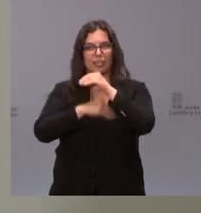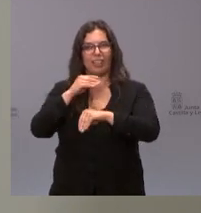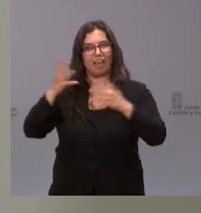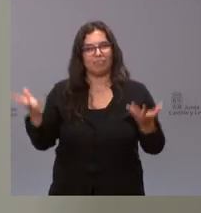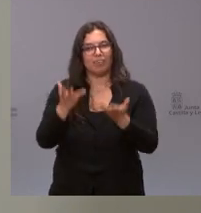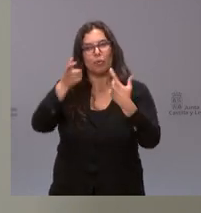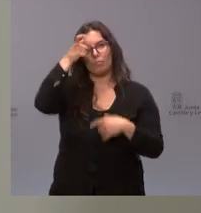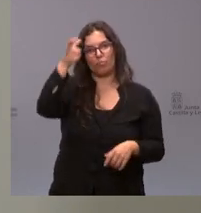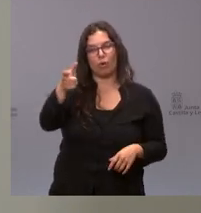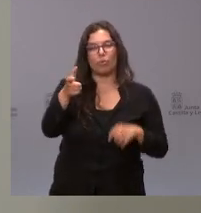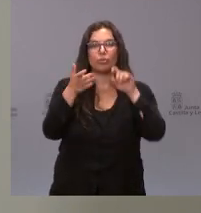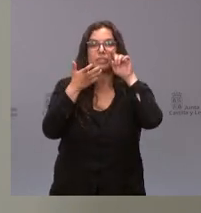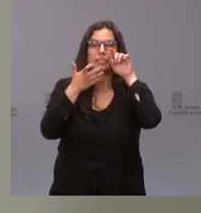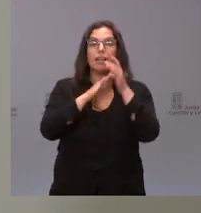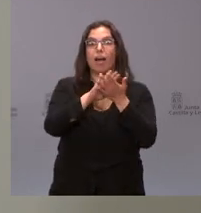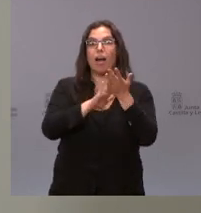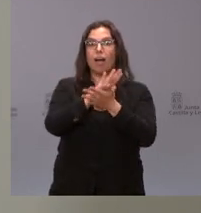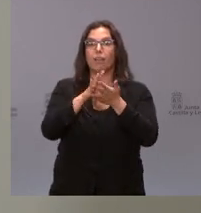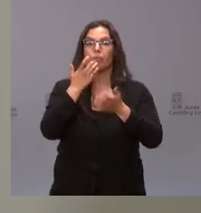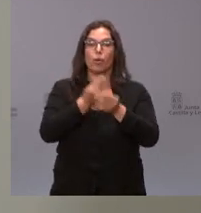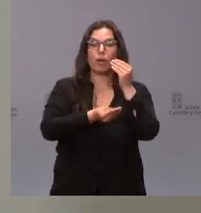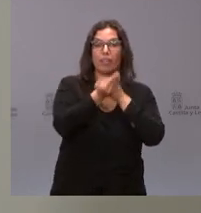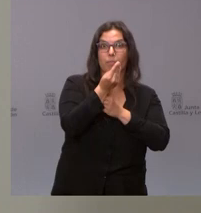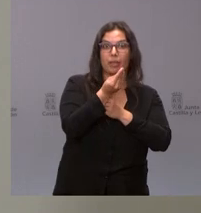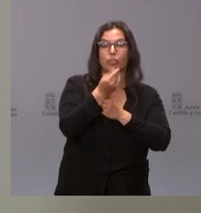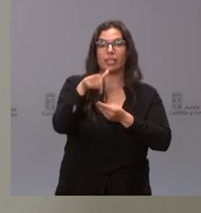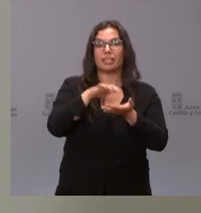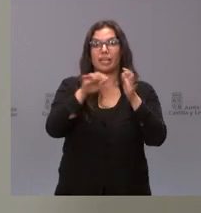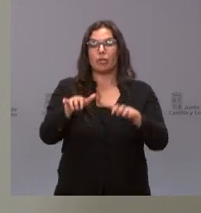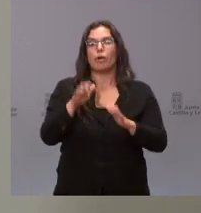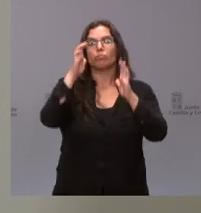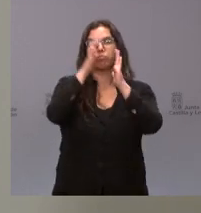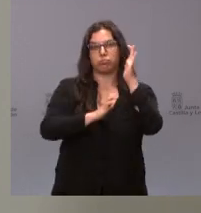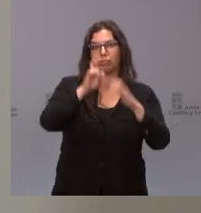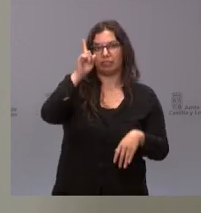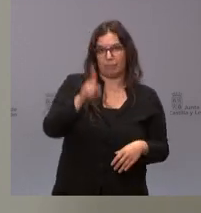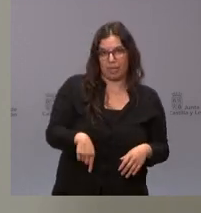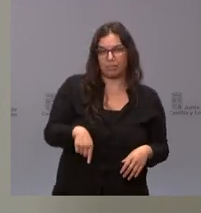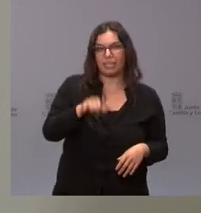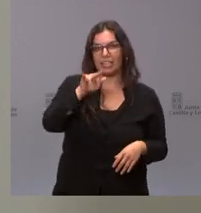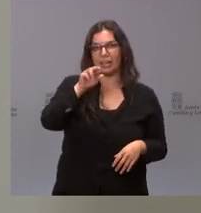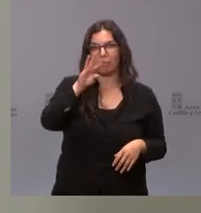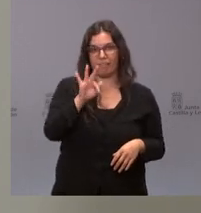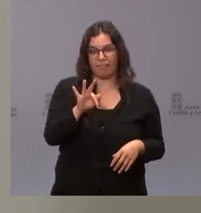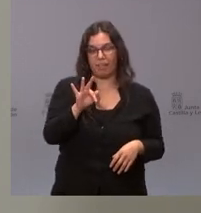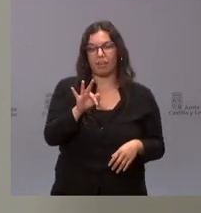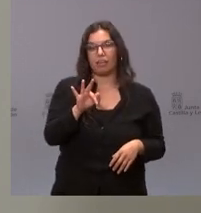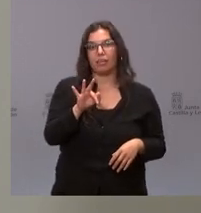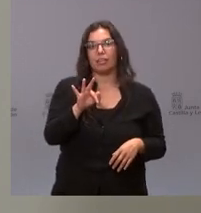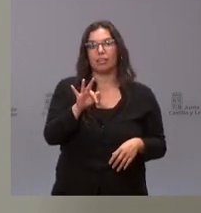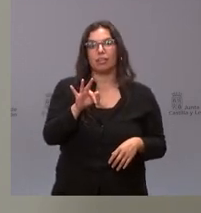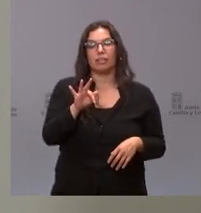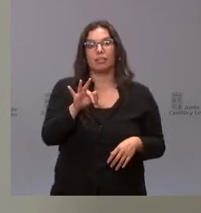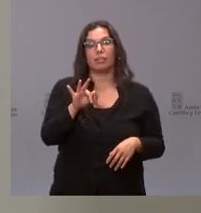rural cuando hablamos de que cuando hay un nacimiento hay una deducción fiscal en Castilla y León por IRPF esta deducción o esta adopción